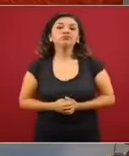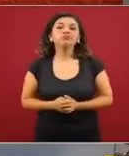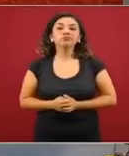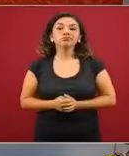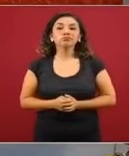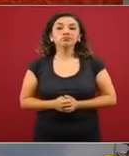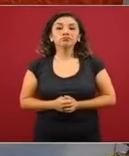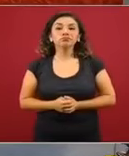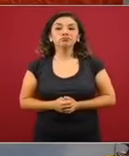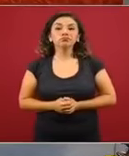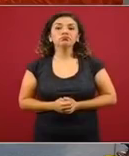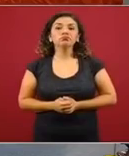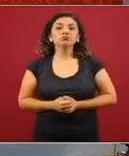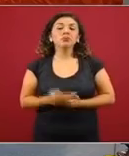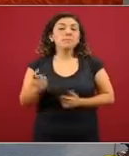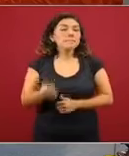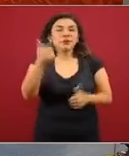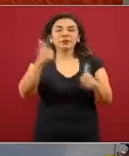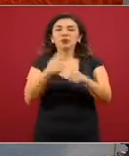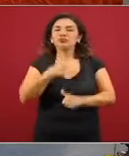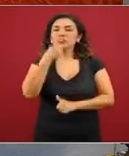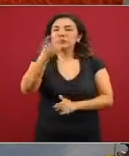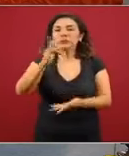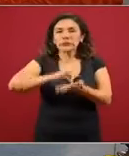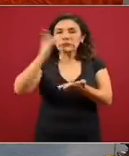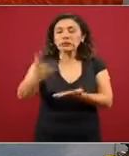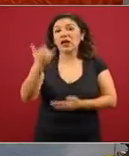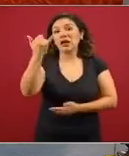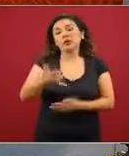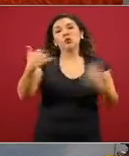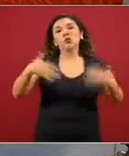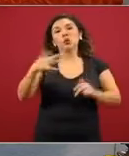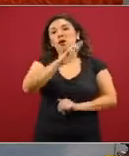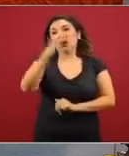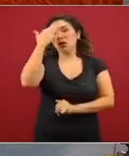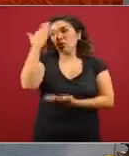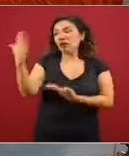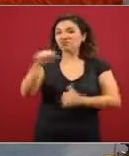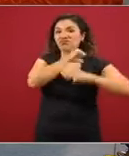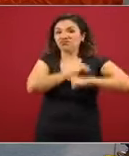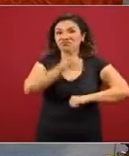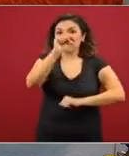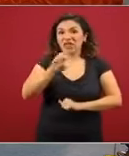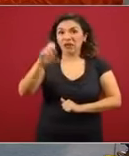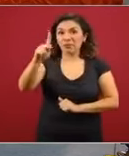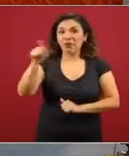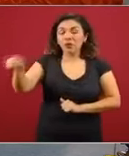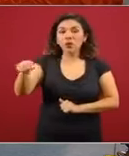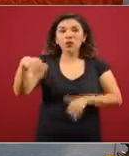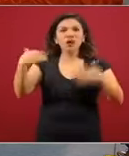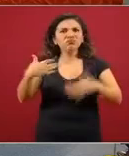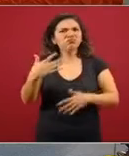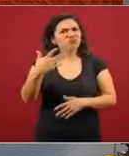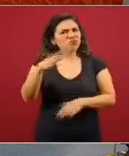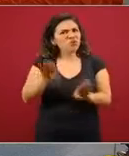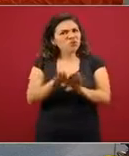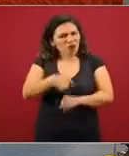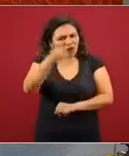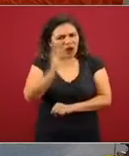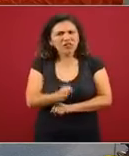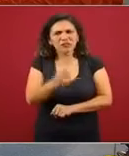quiero agradecer y reconocer al secretario de Educación su enorme disposición para